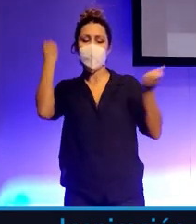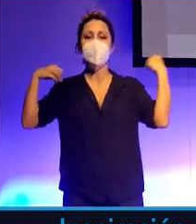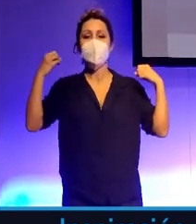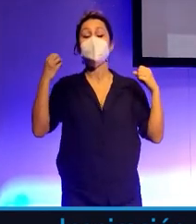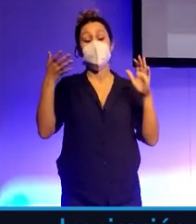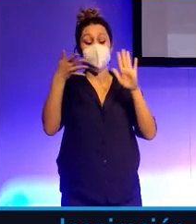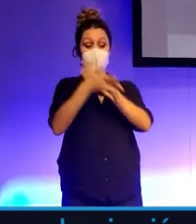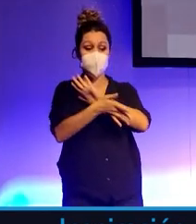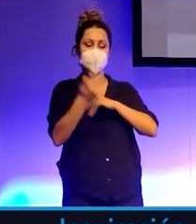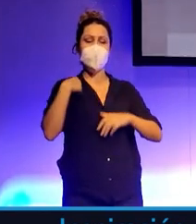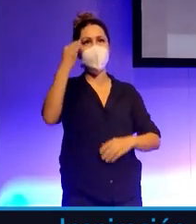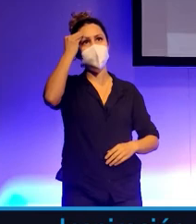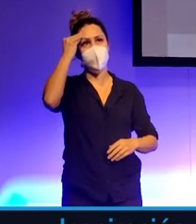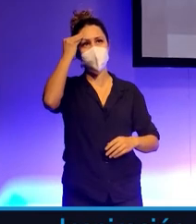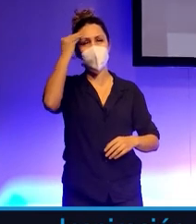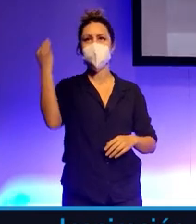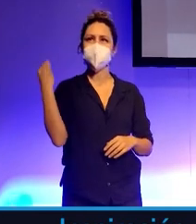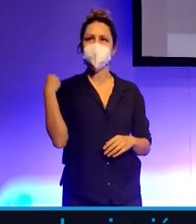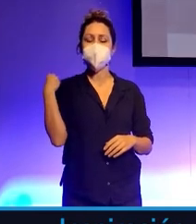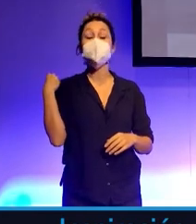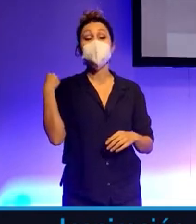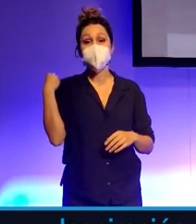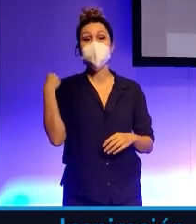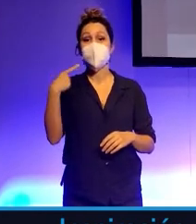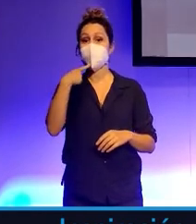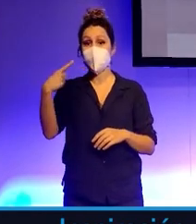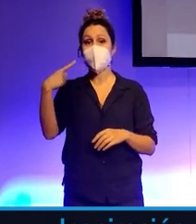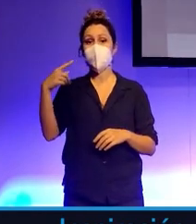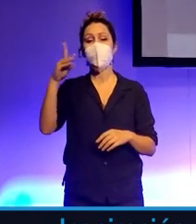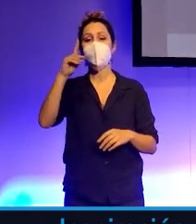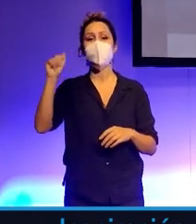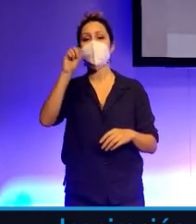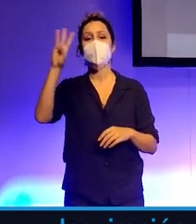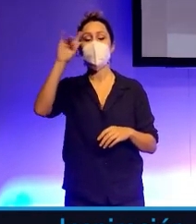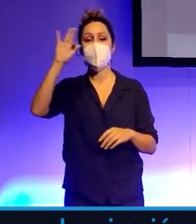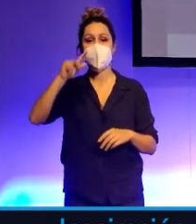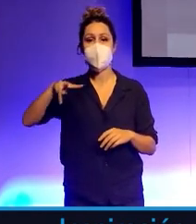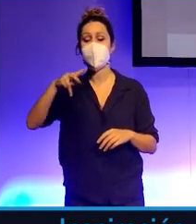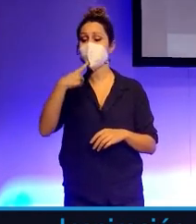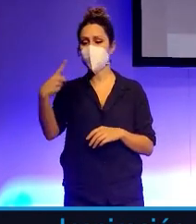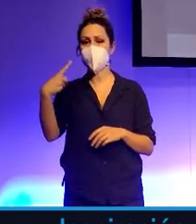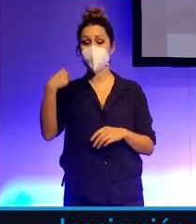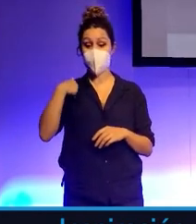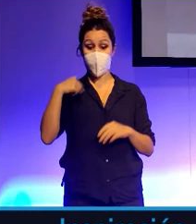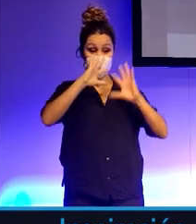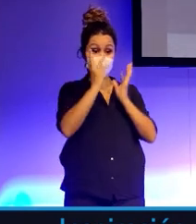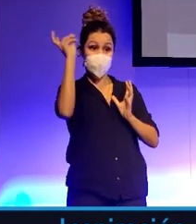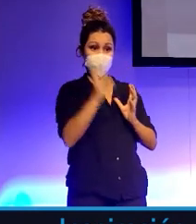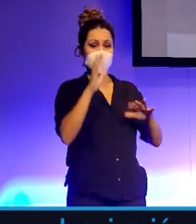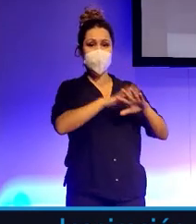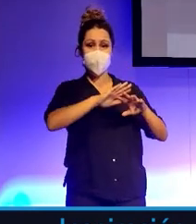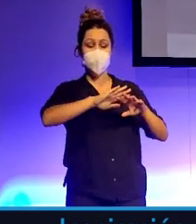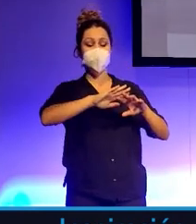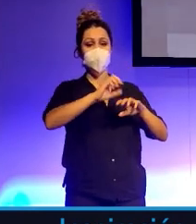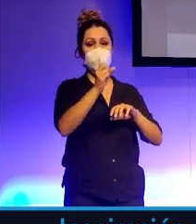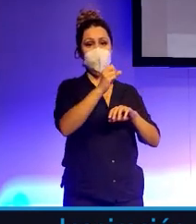Y me hago preguntas y me hago más preguntas. Y como dijo el amigo Darwin, yo no he venido a este mundo a encontrar respuestas.